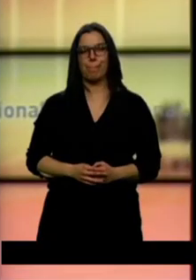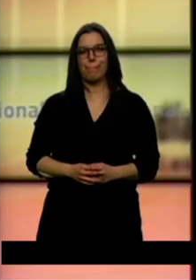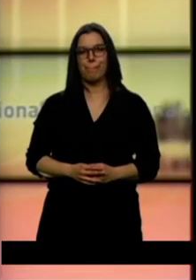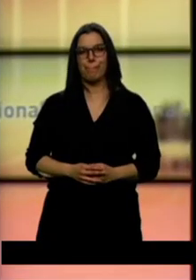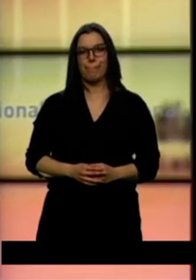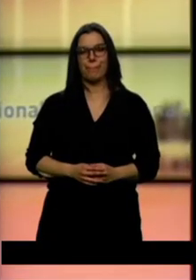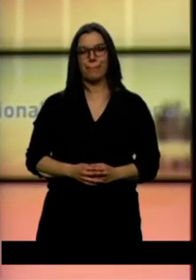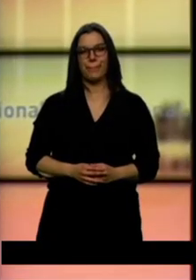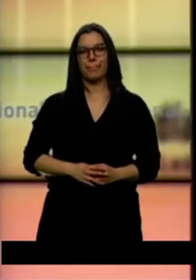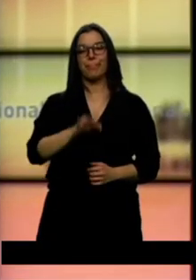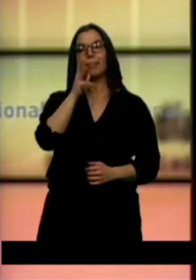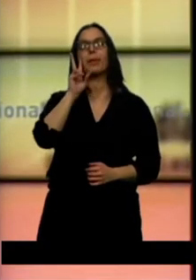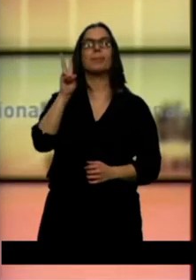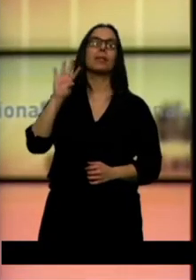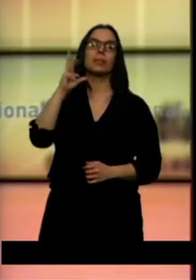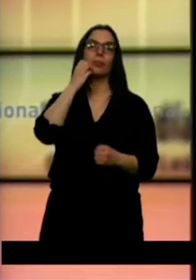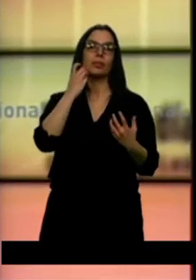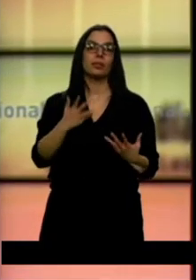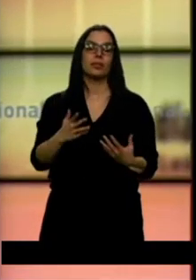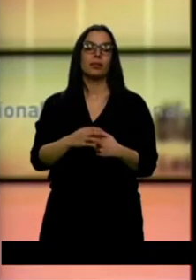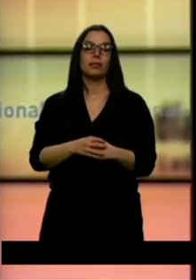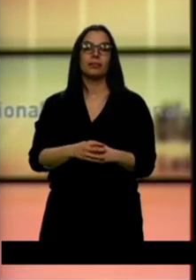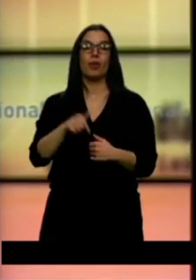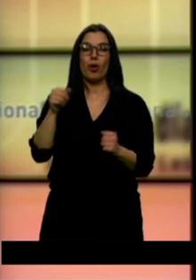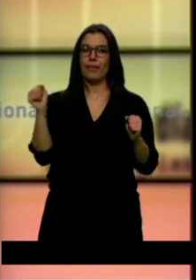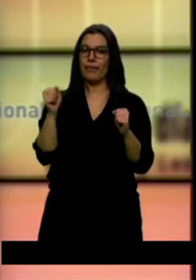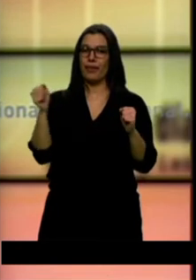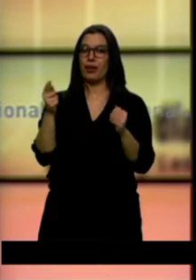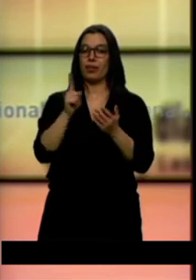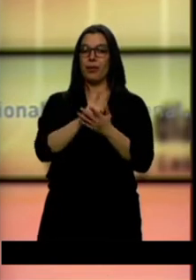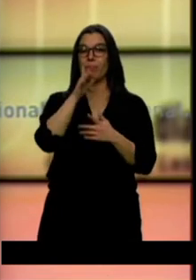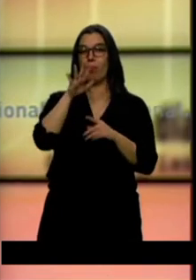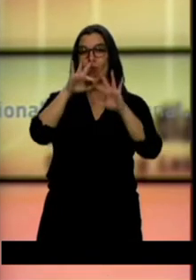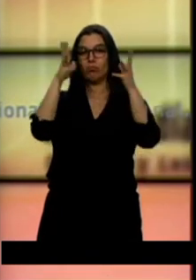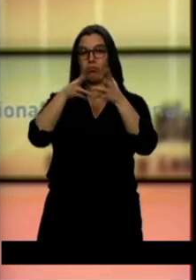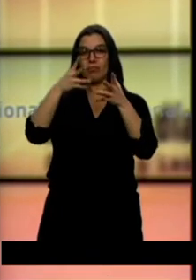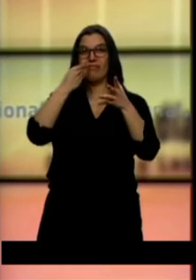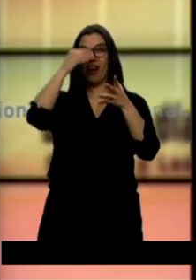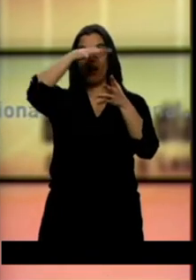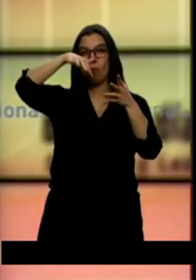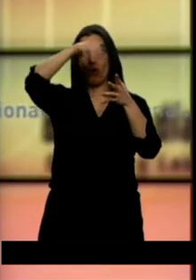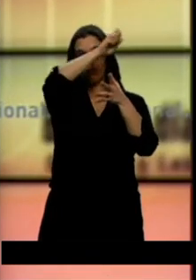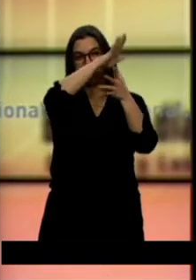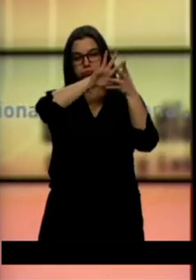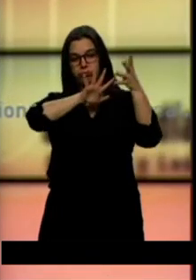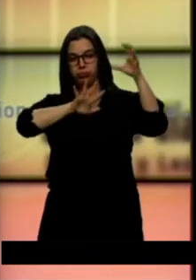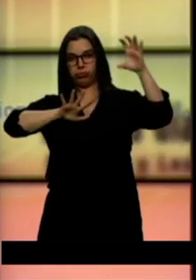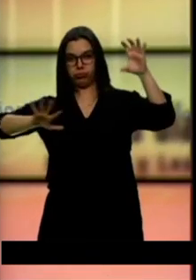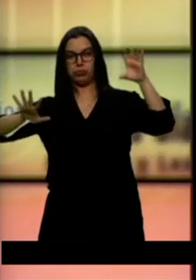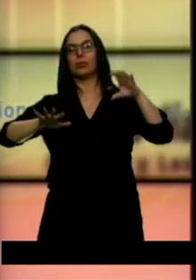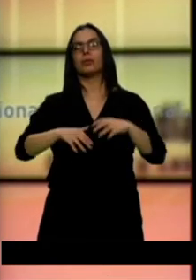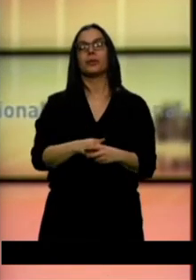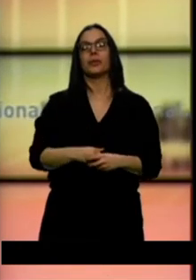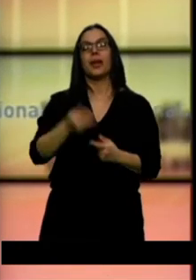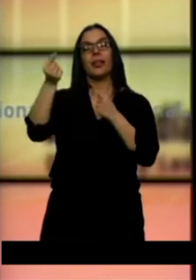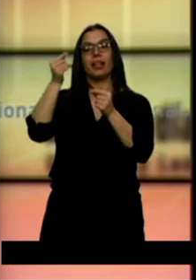Conocemos ahora las previsiones meteorológicas de otro día muy frío con una ola polar que ya nos empieza a acompañar. Los detalles los tiene Cristina López de Val. Buenos días, Cristina.